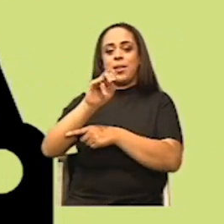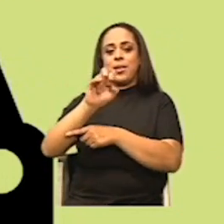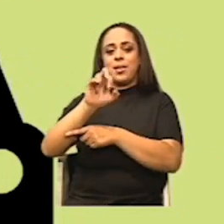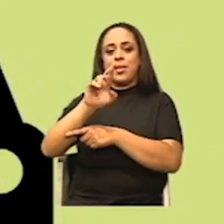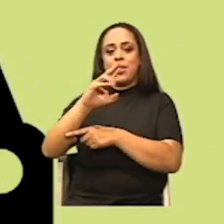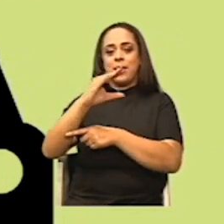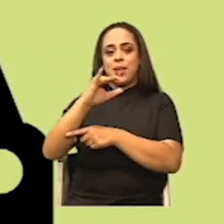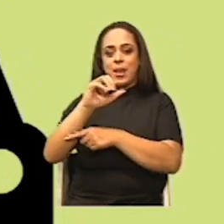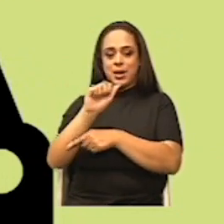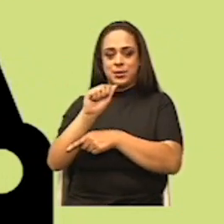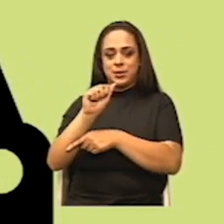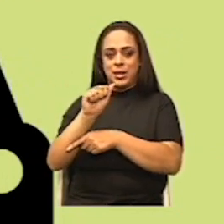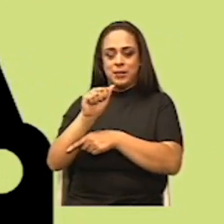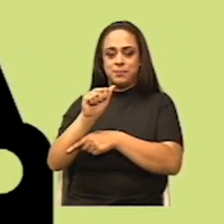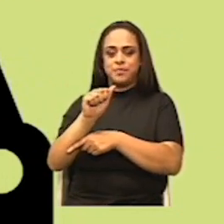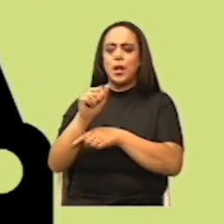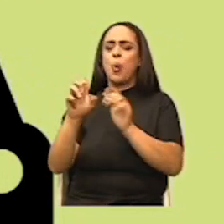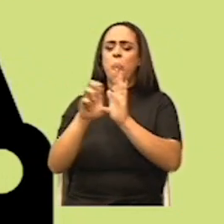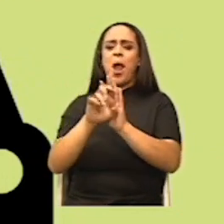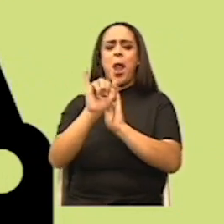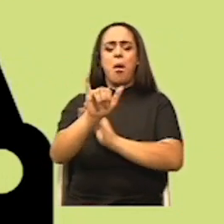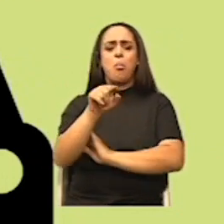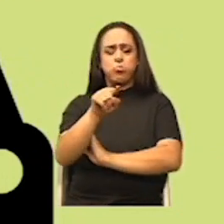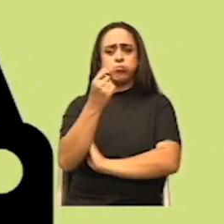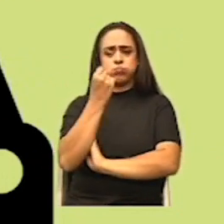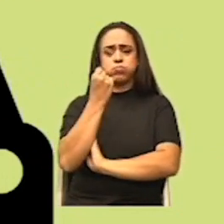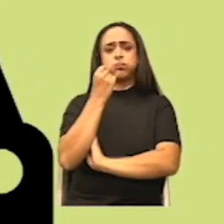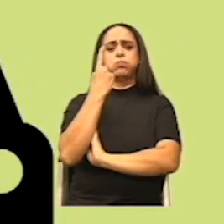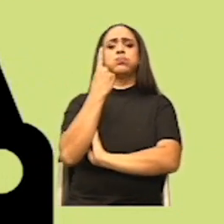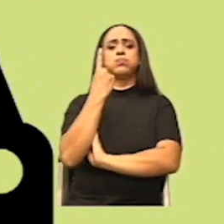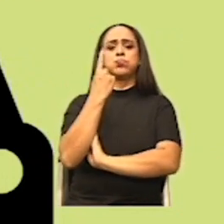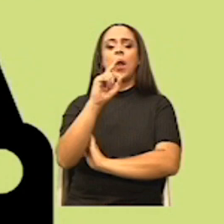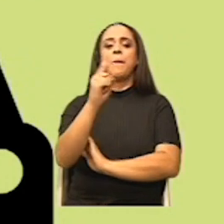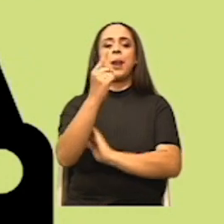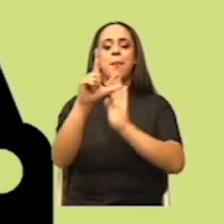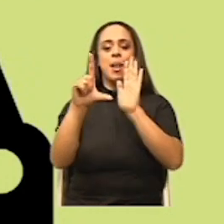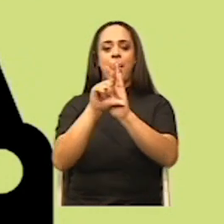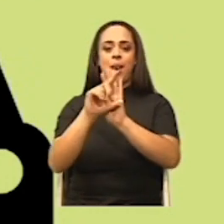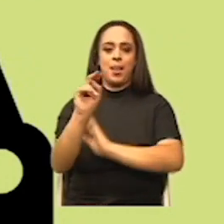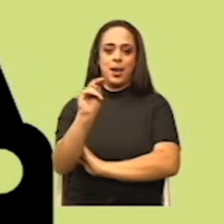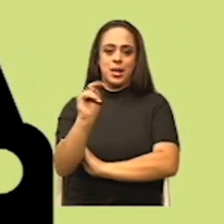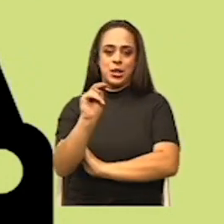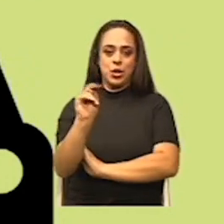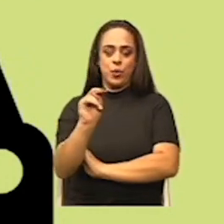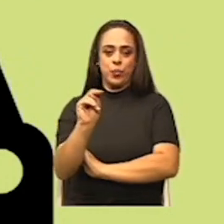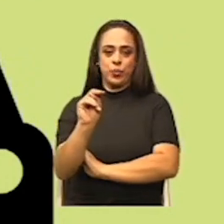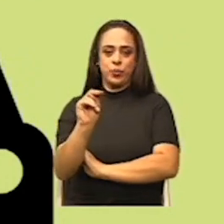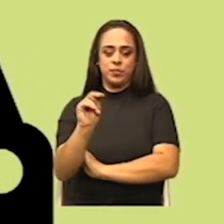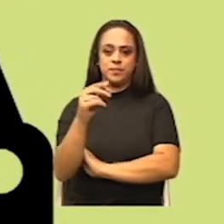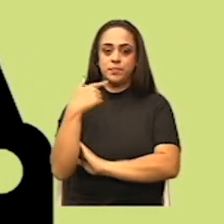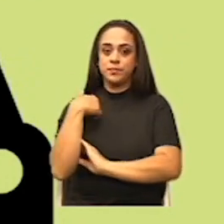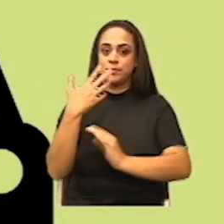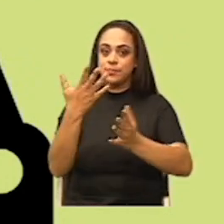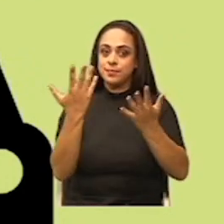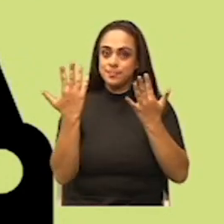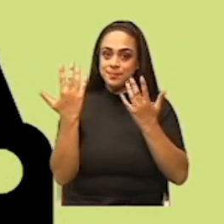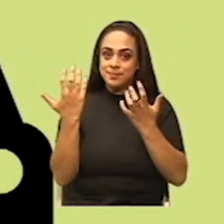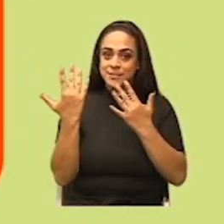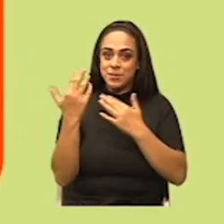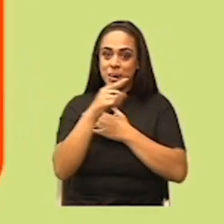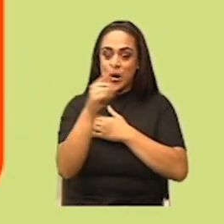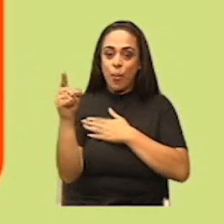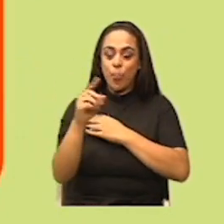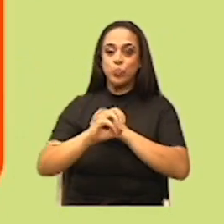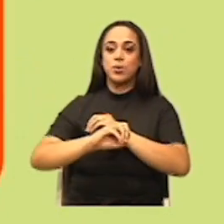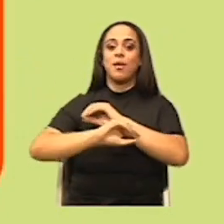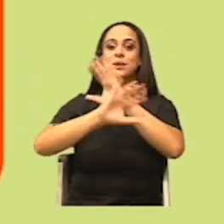tan sencillo como este, podemos comprender también la primera ley de Newton. Espero que esté quedando claro. Ahora, ¿qué